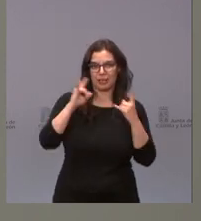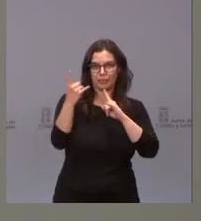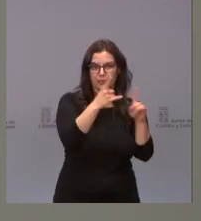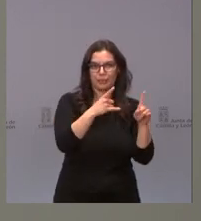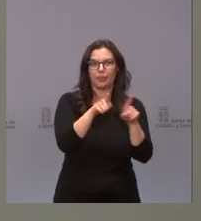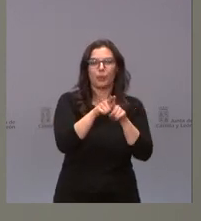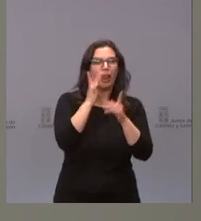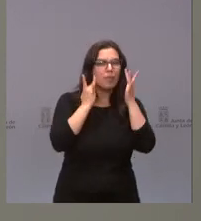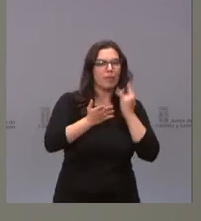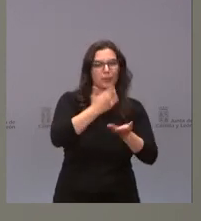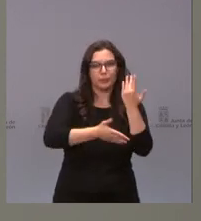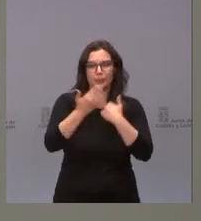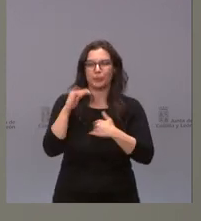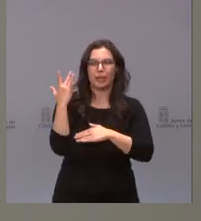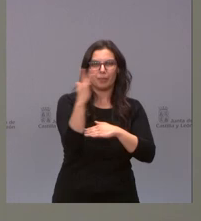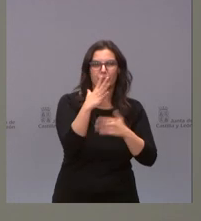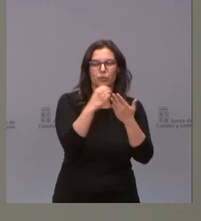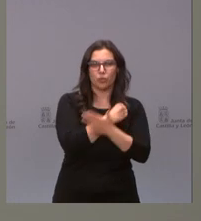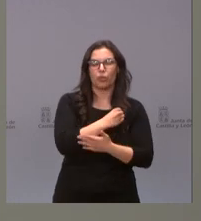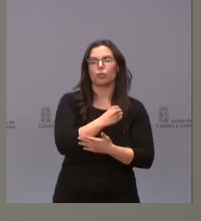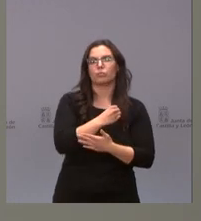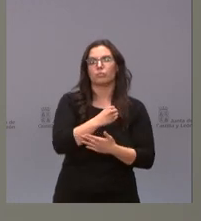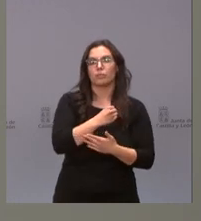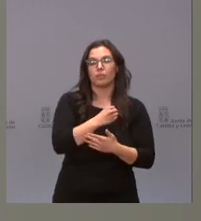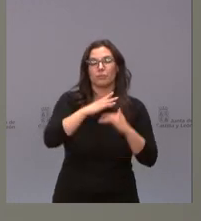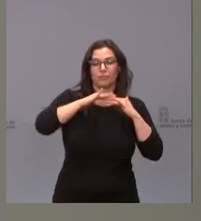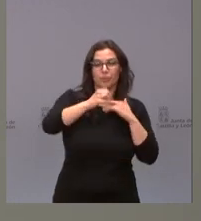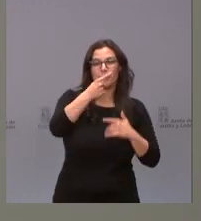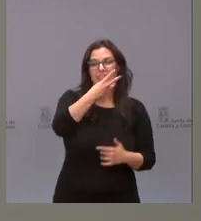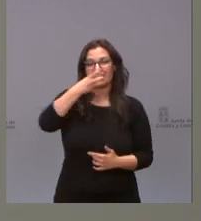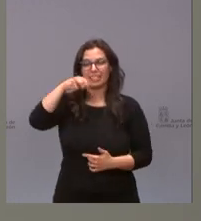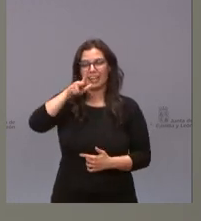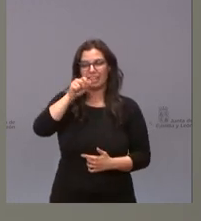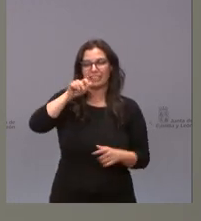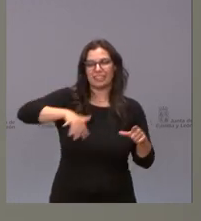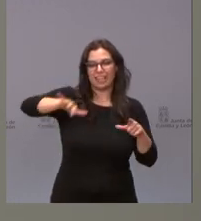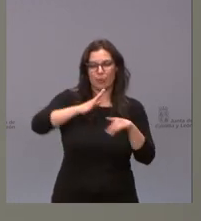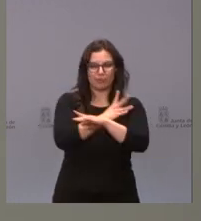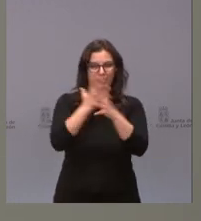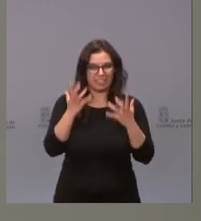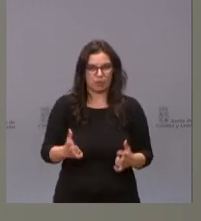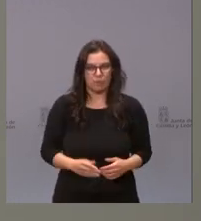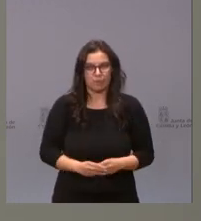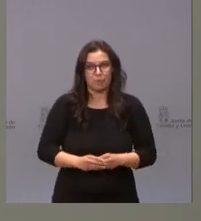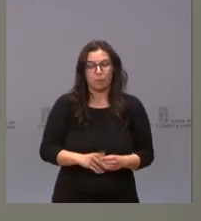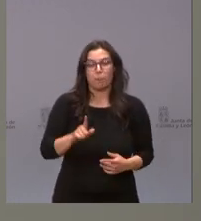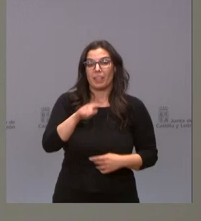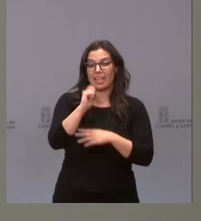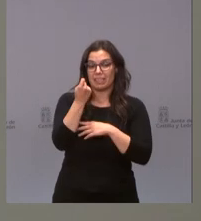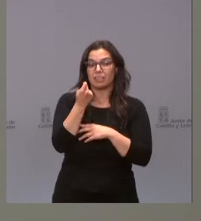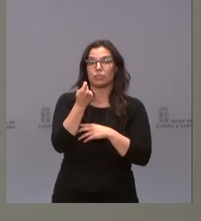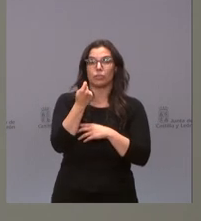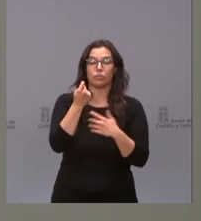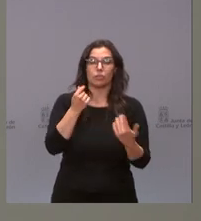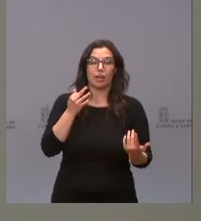de 600 hectáreas de arbolado, más de 3.000 de matorral y monte bajo y más de 1.300 hectáreas de pasto. El éxito que esta iniciativa además